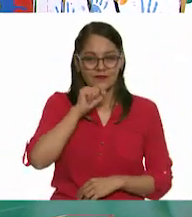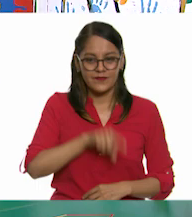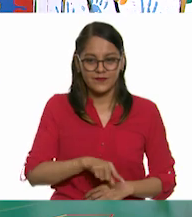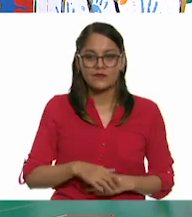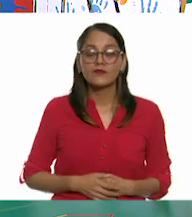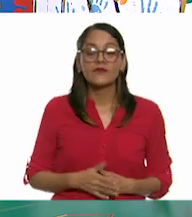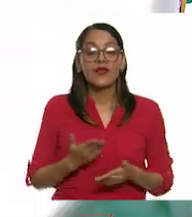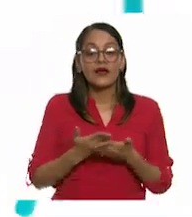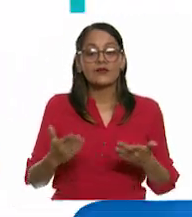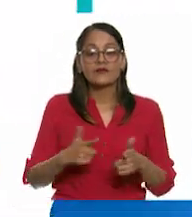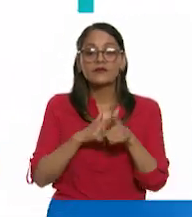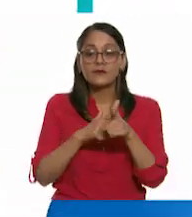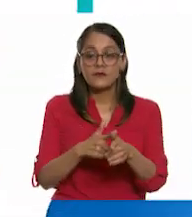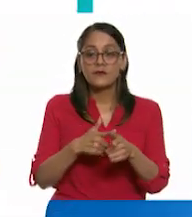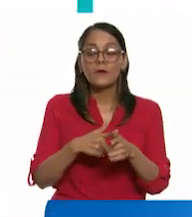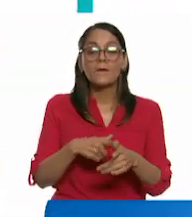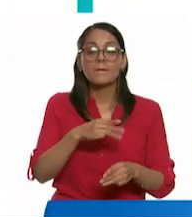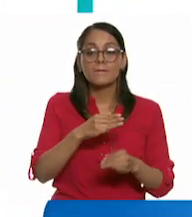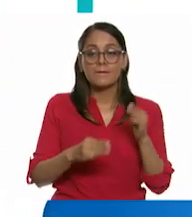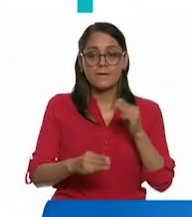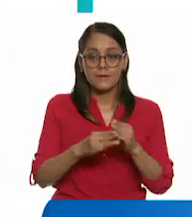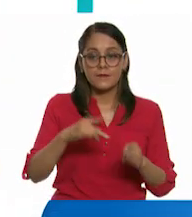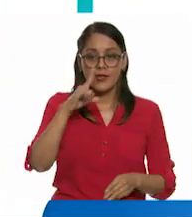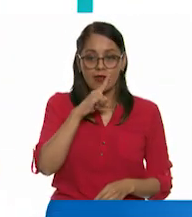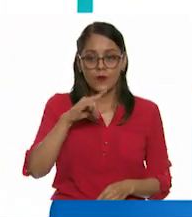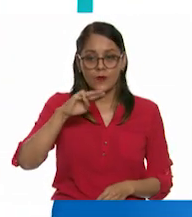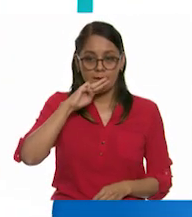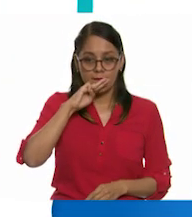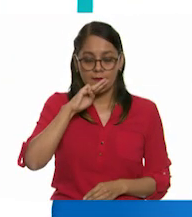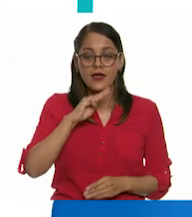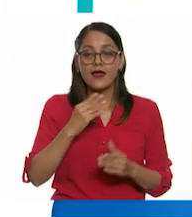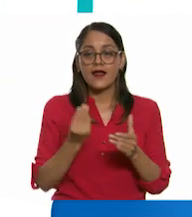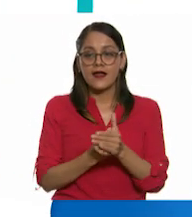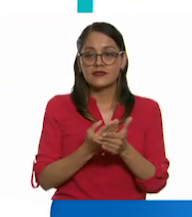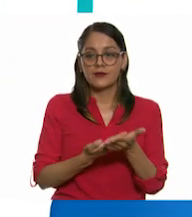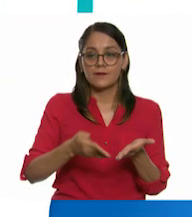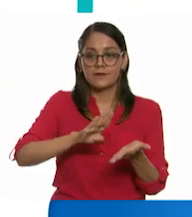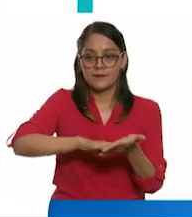Y ahora continuamos con lengua materna, clase bilingüe.